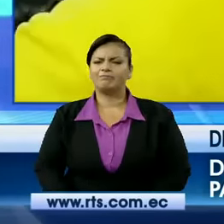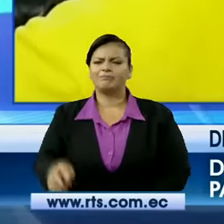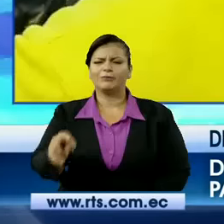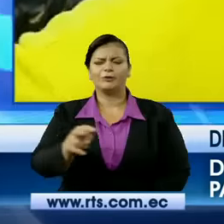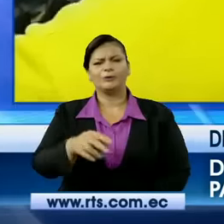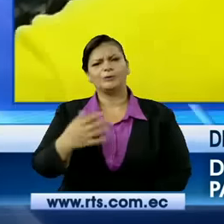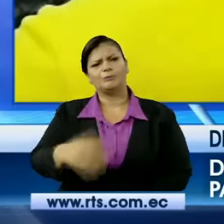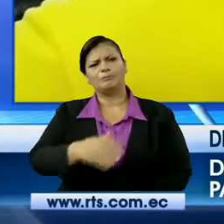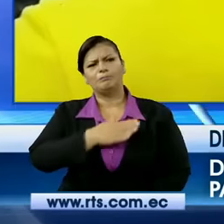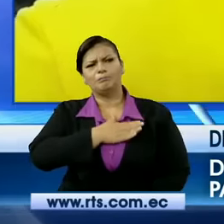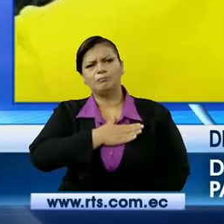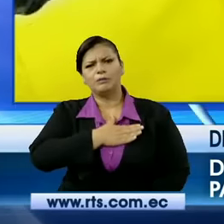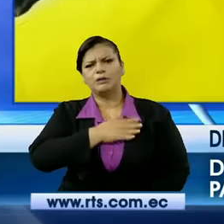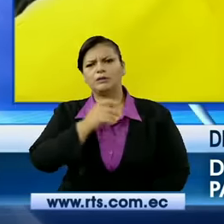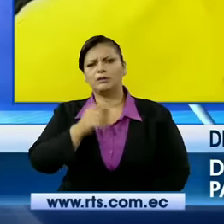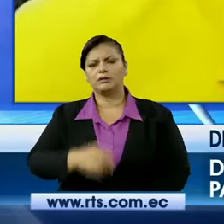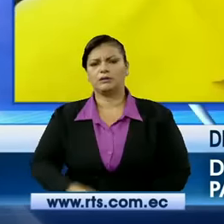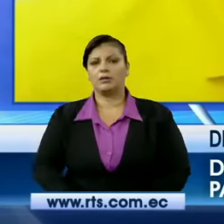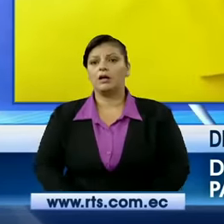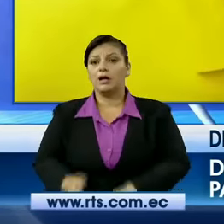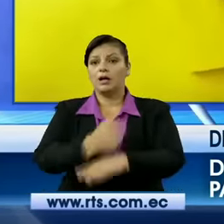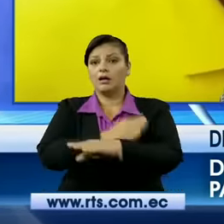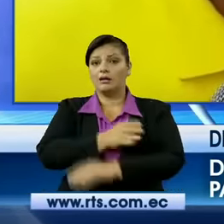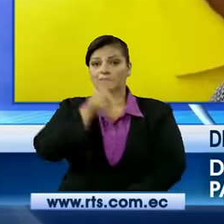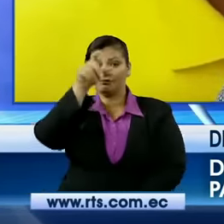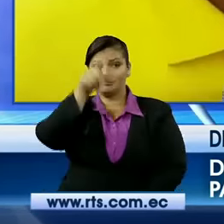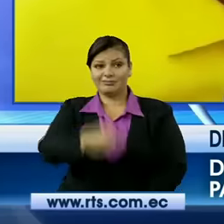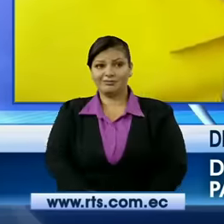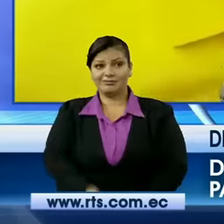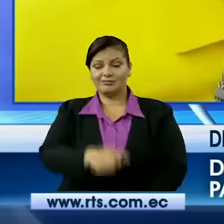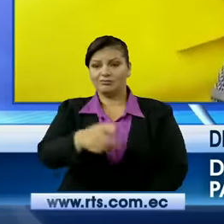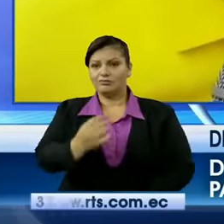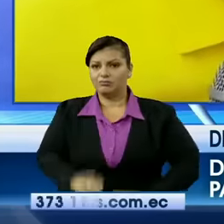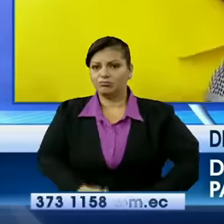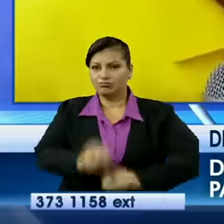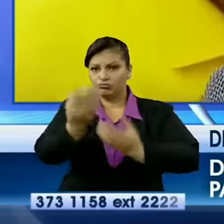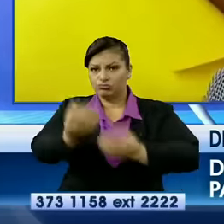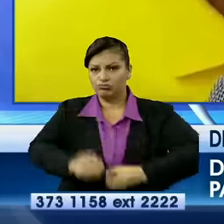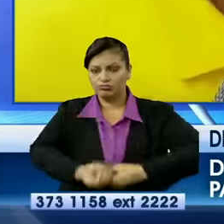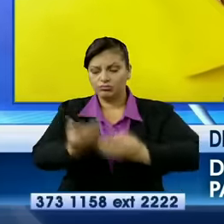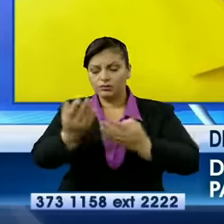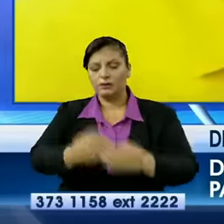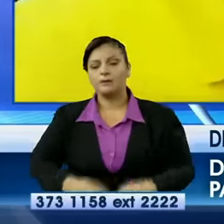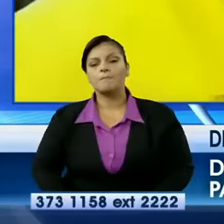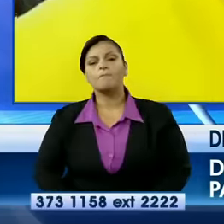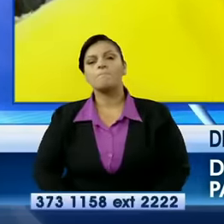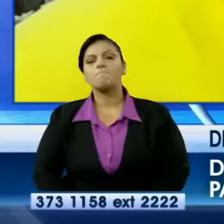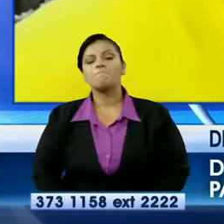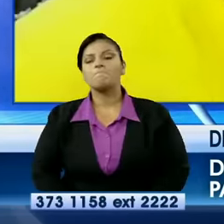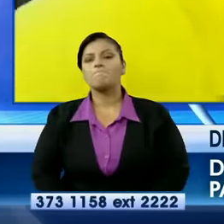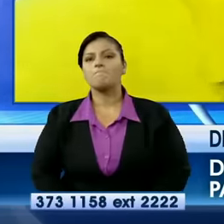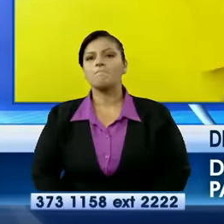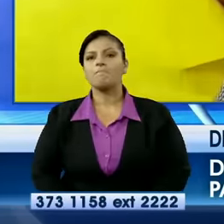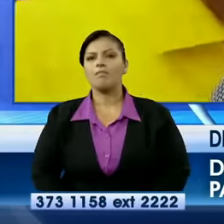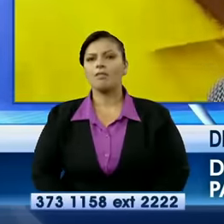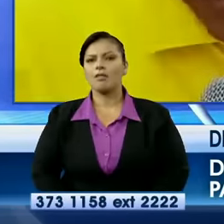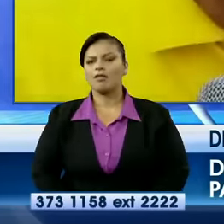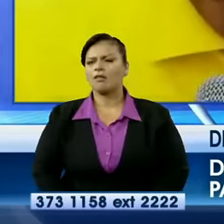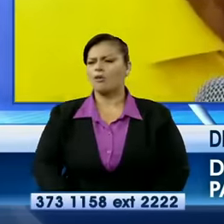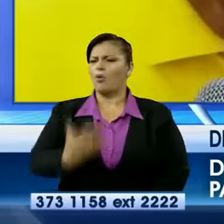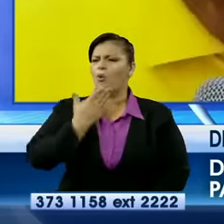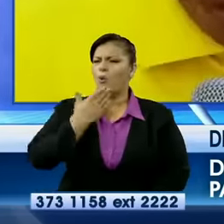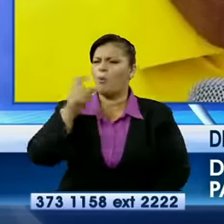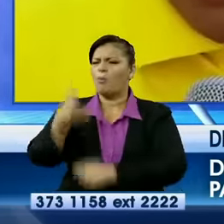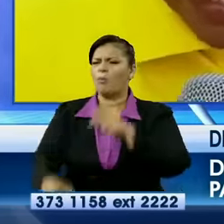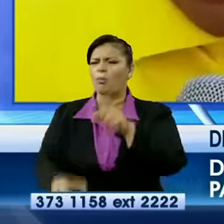vida de la gente. Así es. Escuchaba a un hincha muy fervoroso del Barcelona Sporting Club que decía, ¿cómo es posible